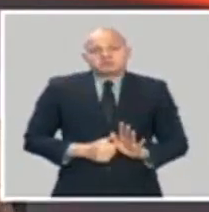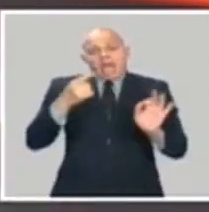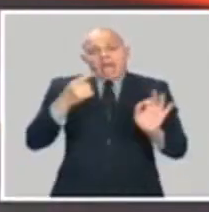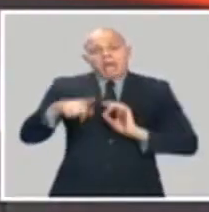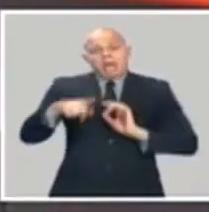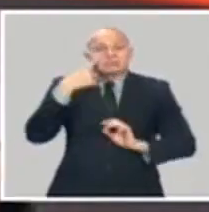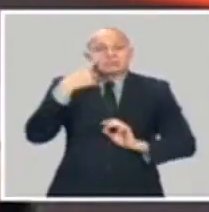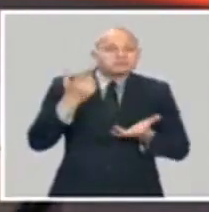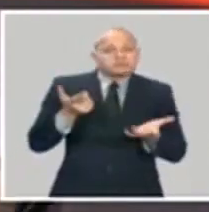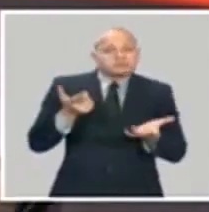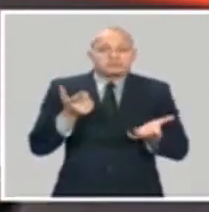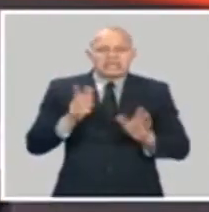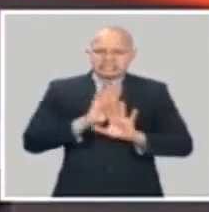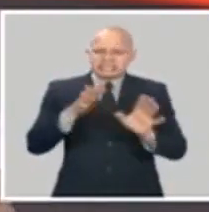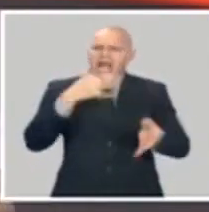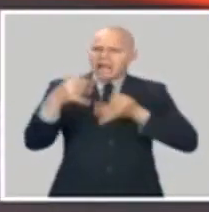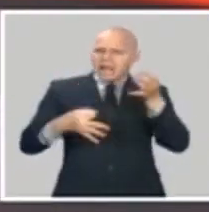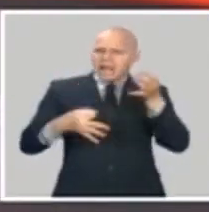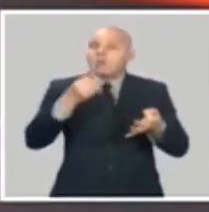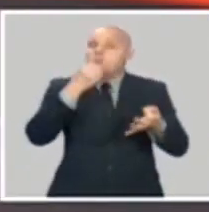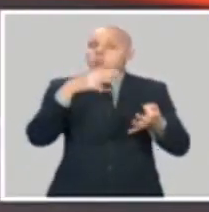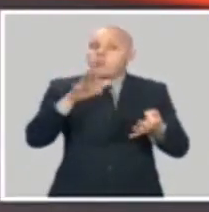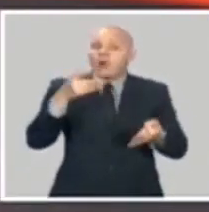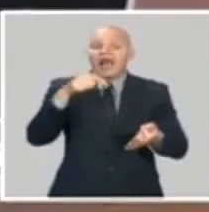valor de probabilidad es alto.